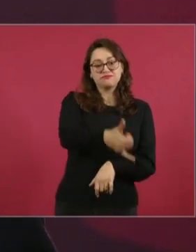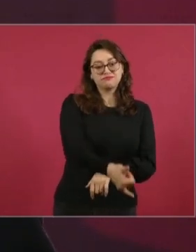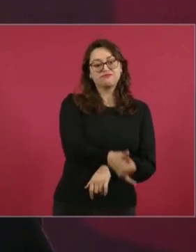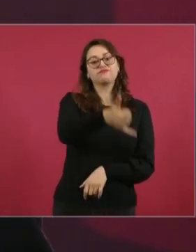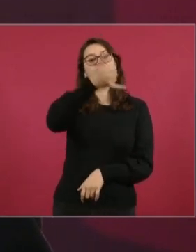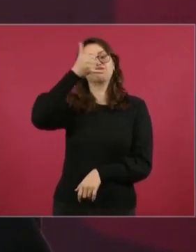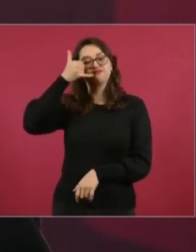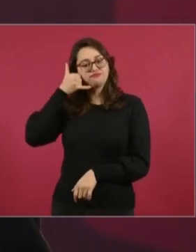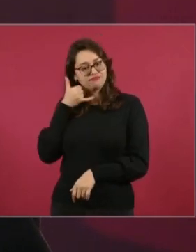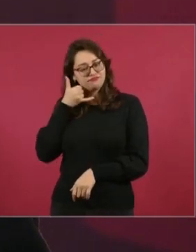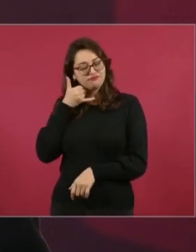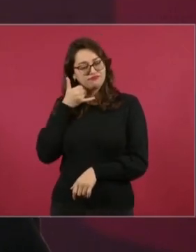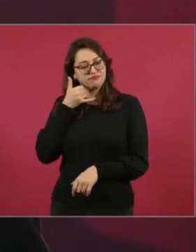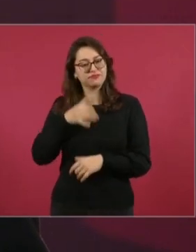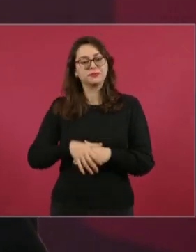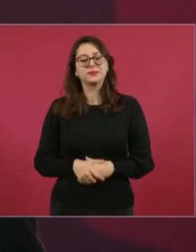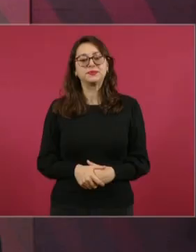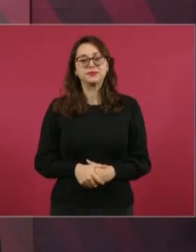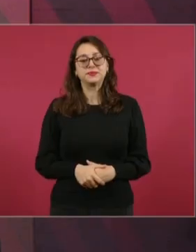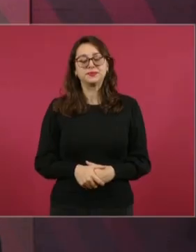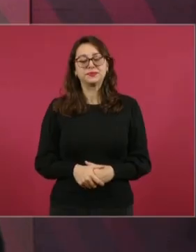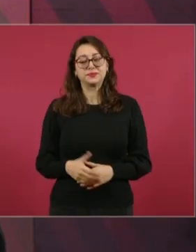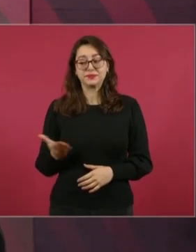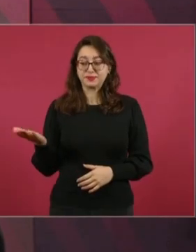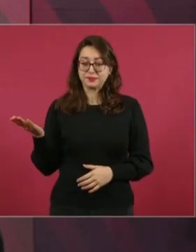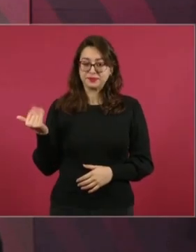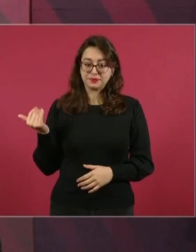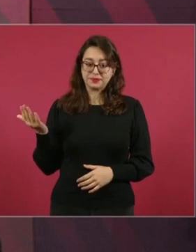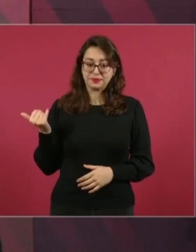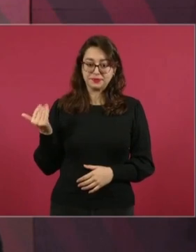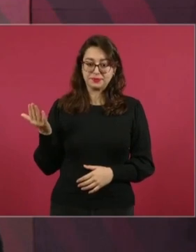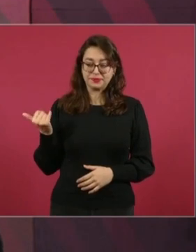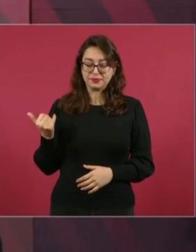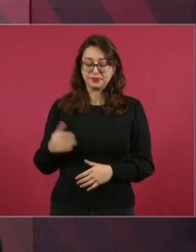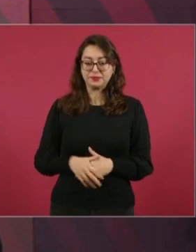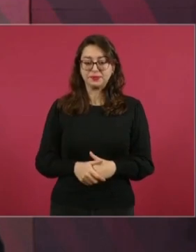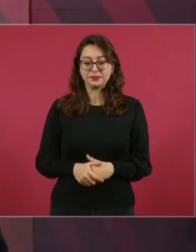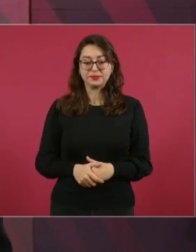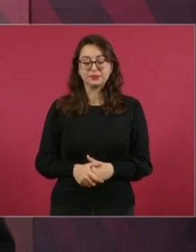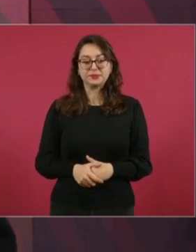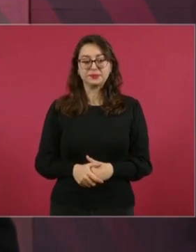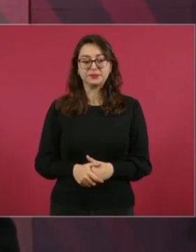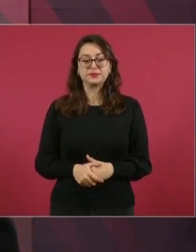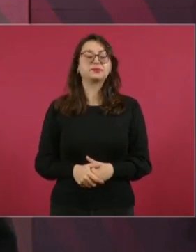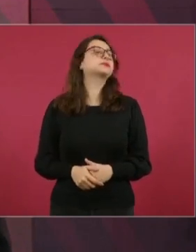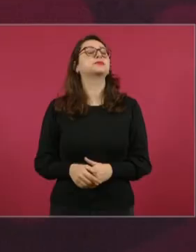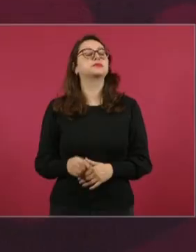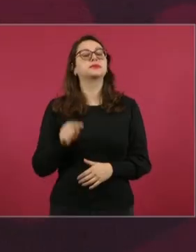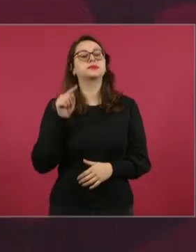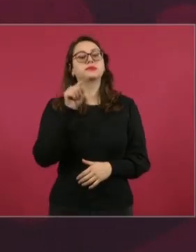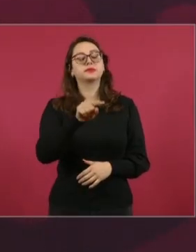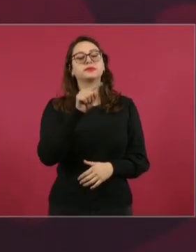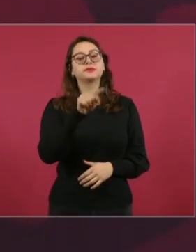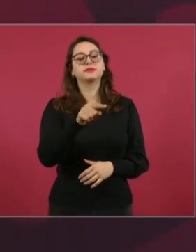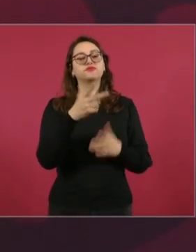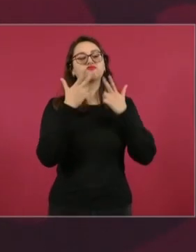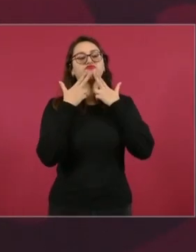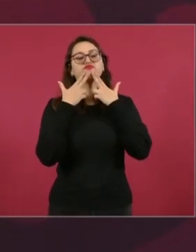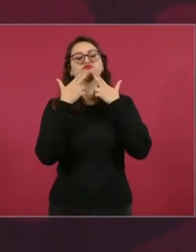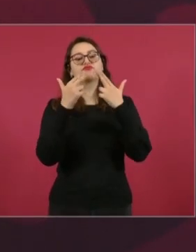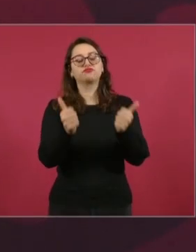Y voy a la Quinta Grijalva, era el ingeniero Rovirosa.